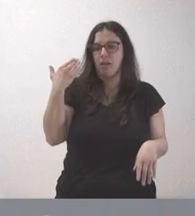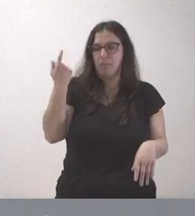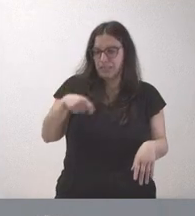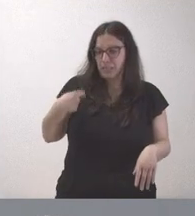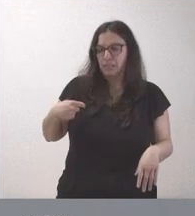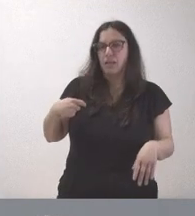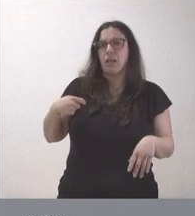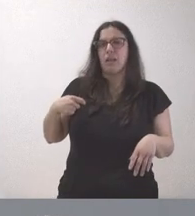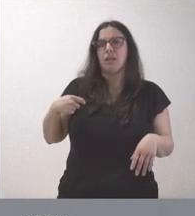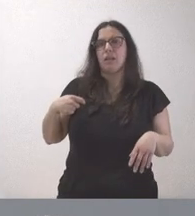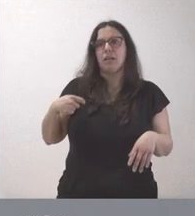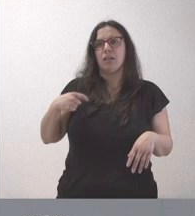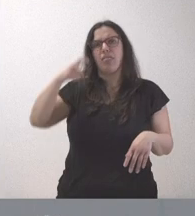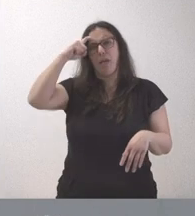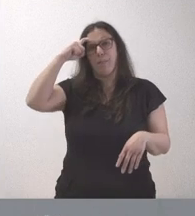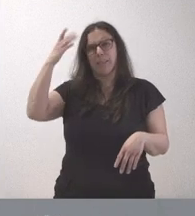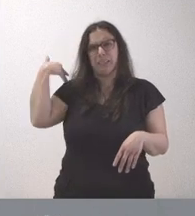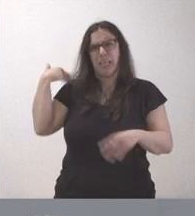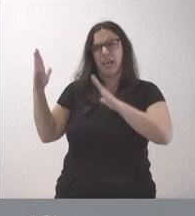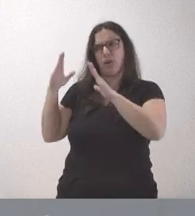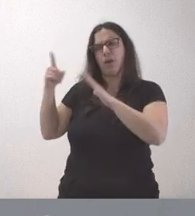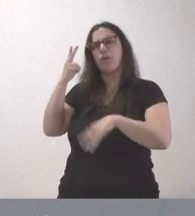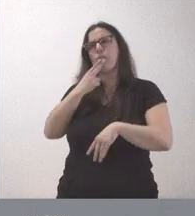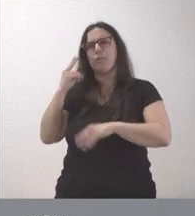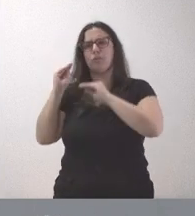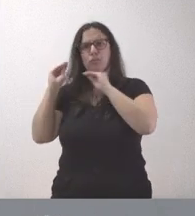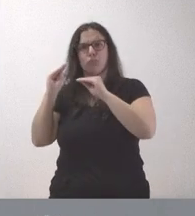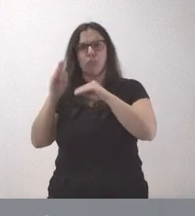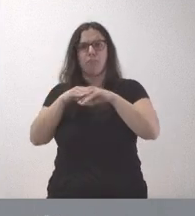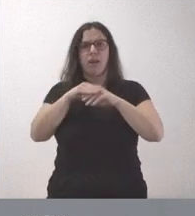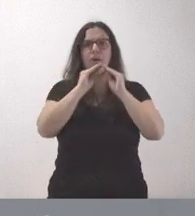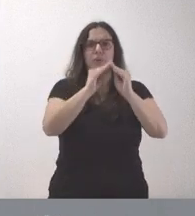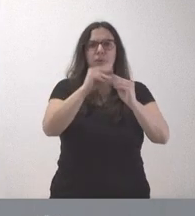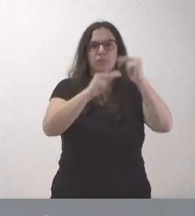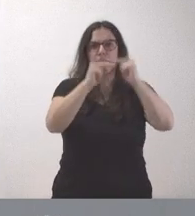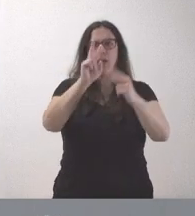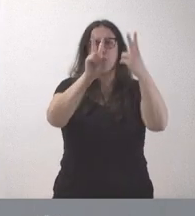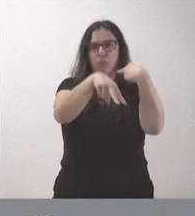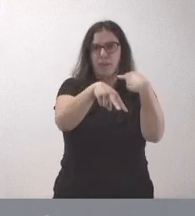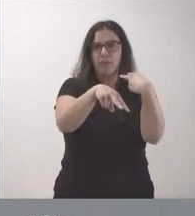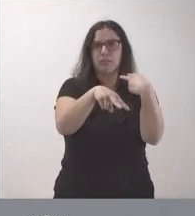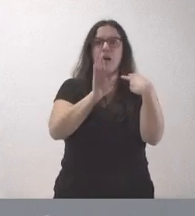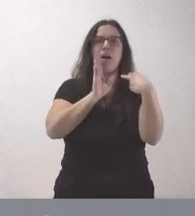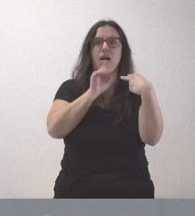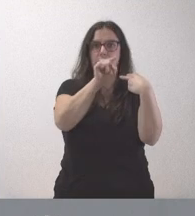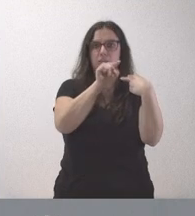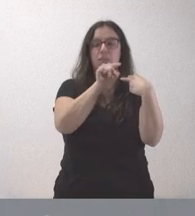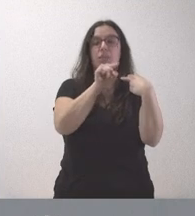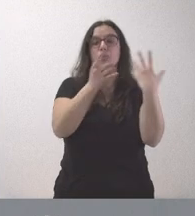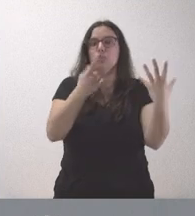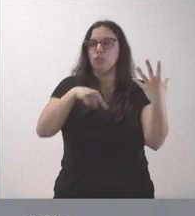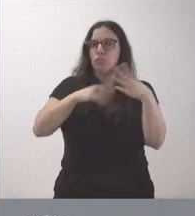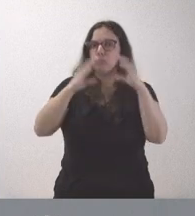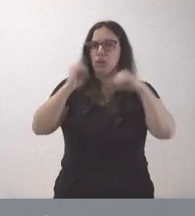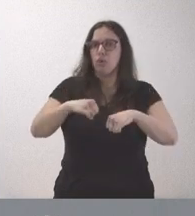Gobierno, José Luis Rodríguez Zapatero, quien comprometió esa autovía que usted cita. Y, por tanto, estamos de acuerdo en que